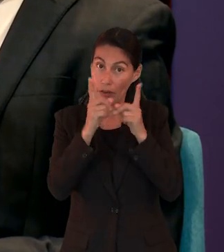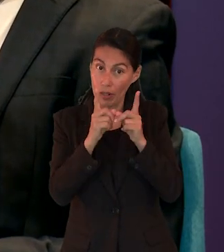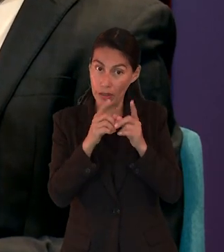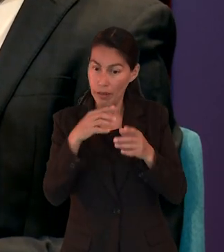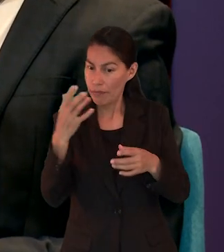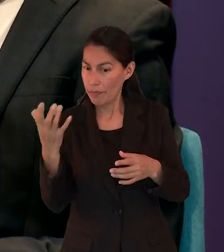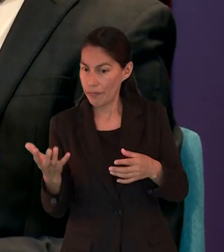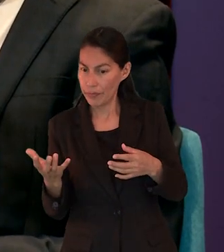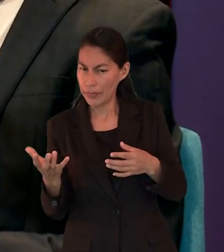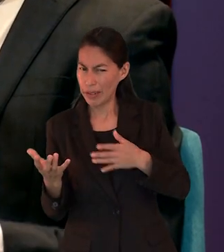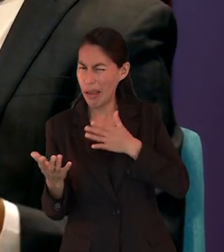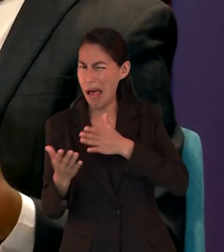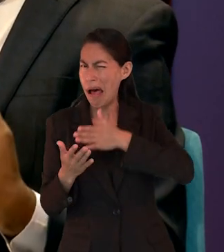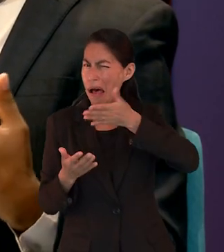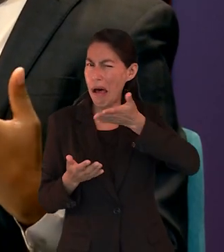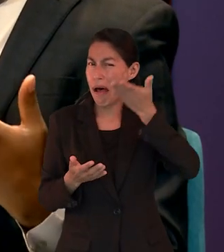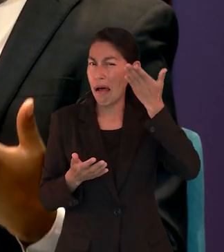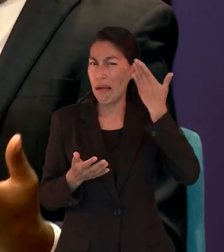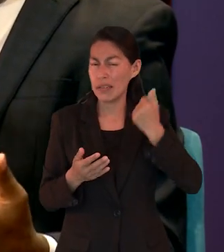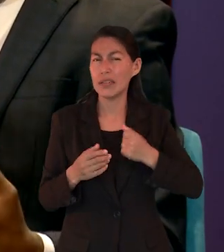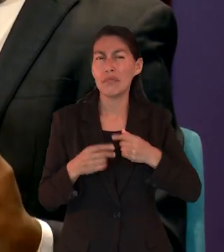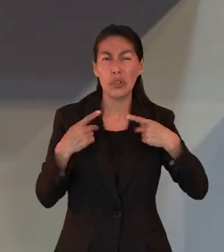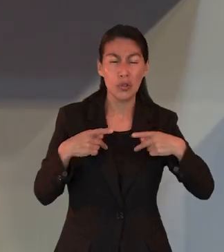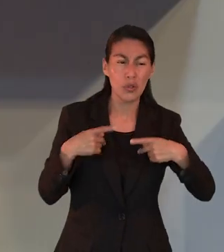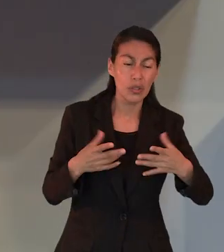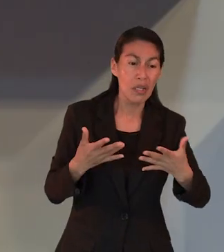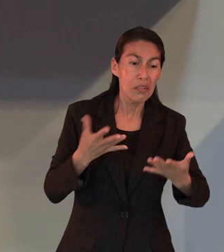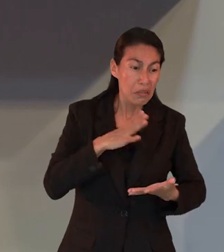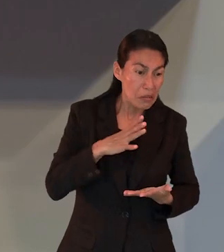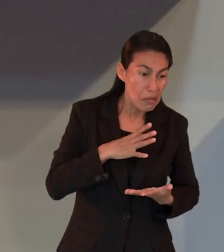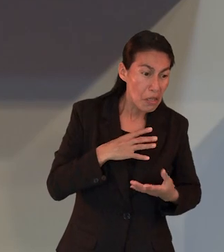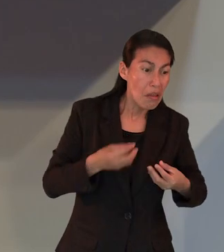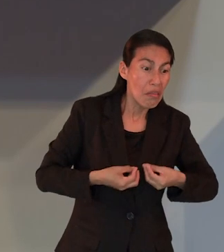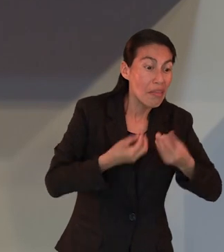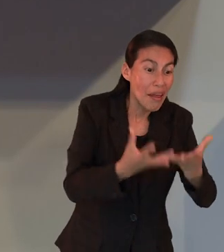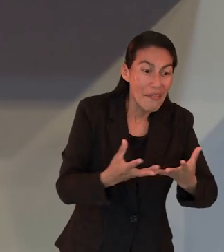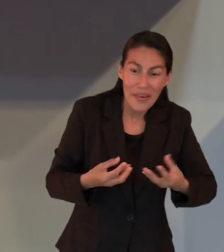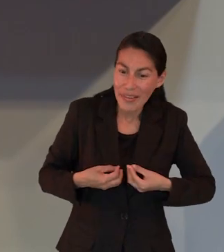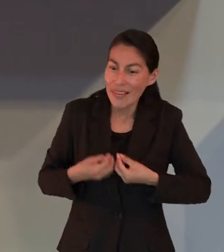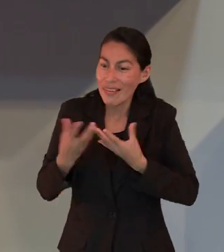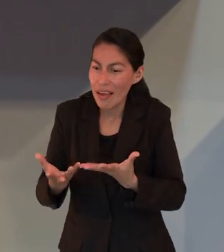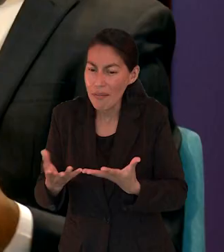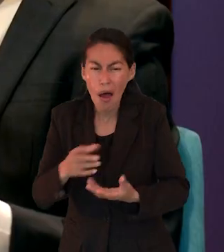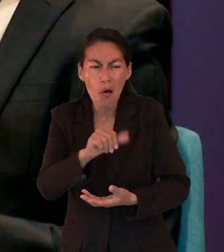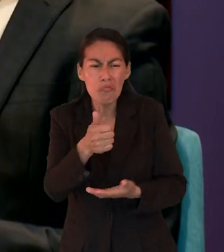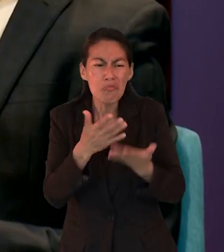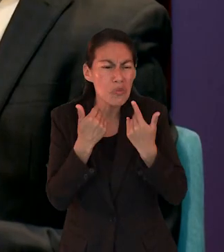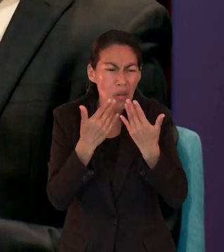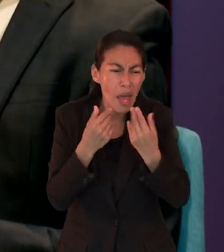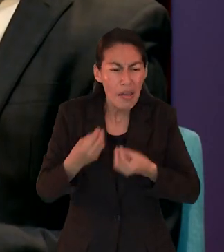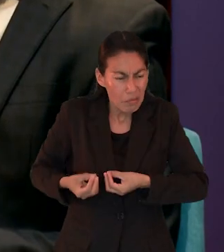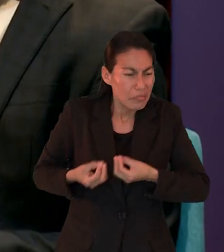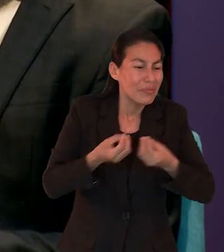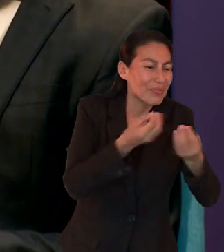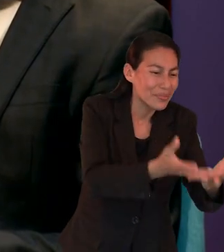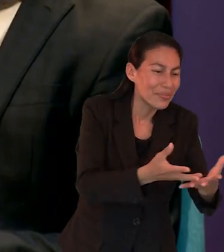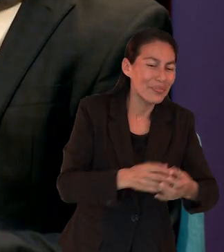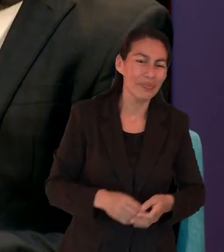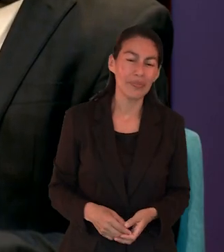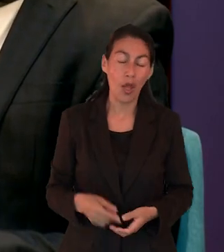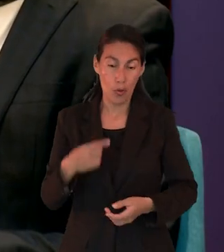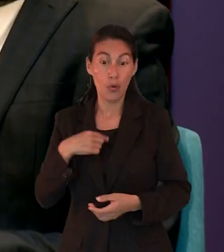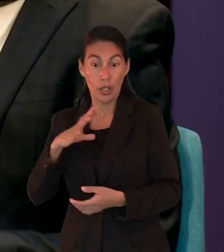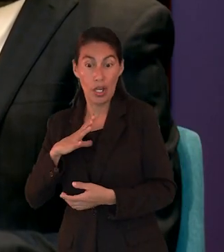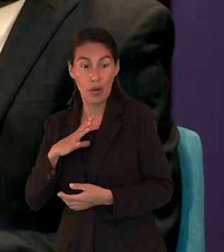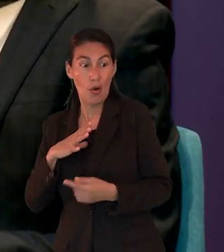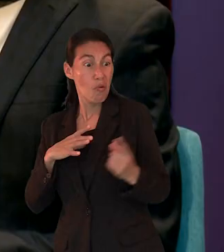la hospitalidad, ¿no? Compartían lo que tenía, cada hermano compartía con los más necesitados.